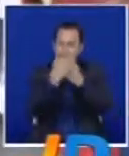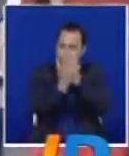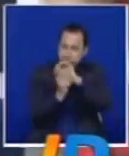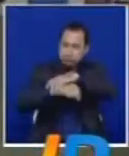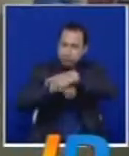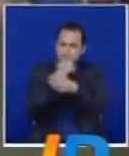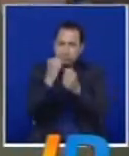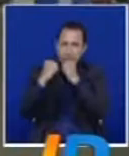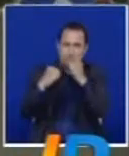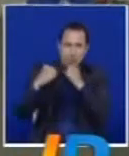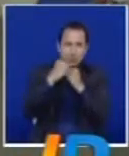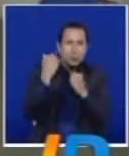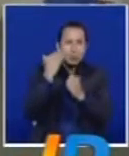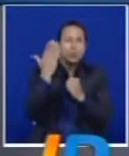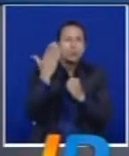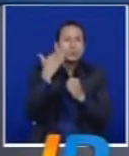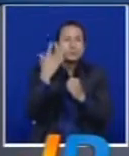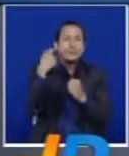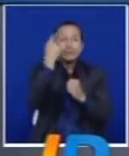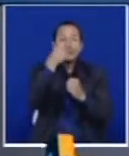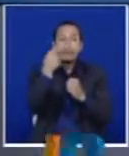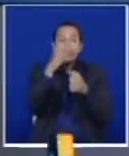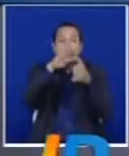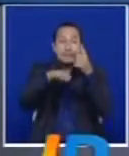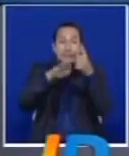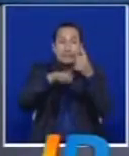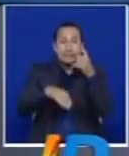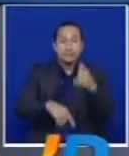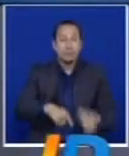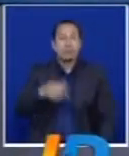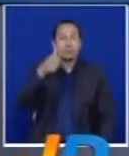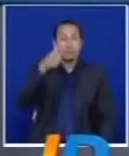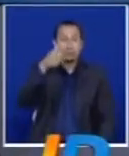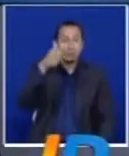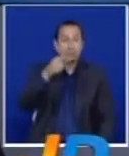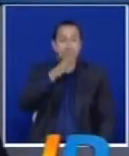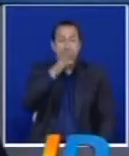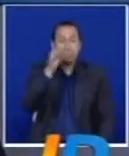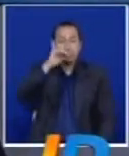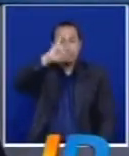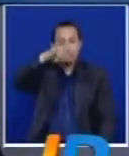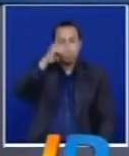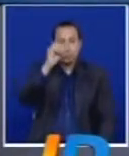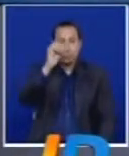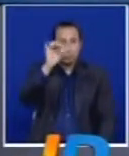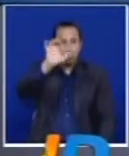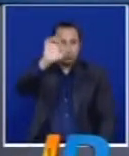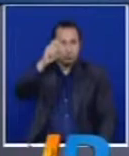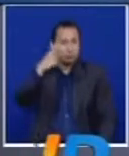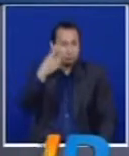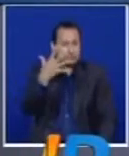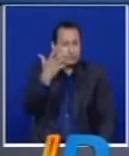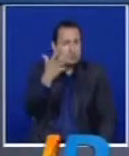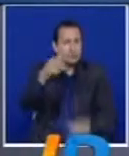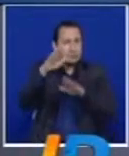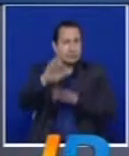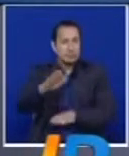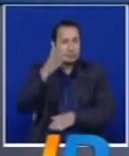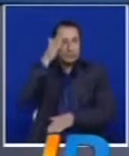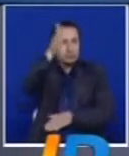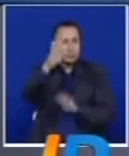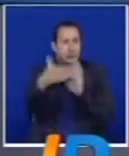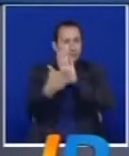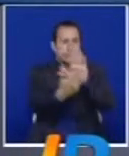Pueblo a finales del mes de septiembre. Muy bien por José, este chico que quiere colocarse un guante de oro y ser representante de Colombia en el futuro.